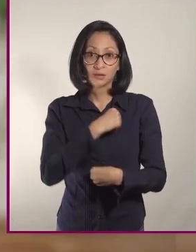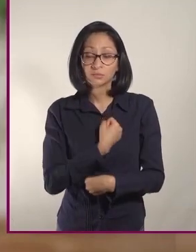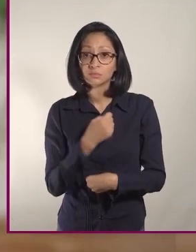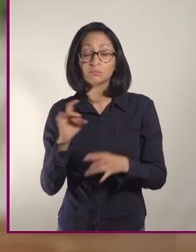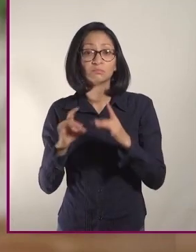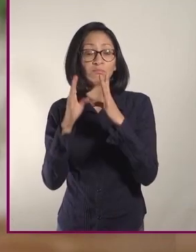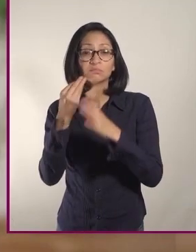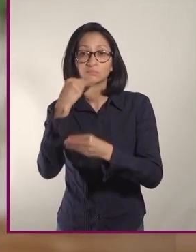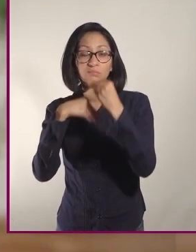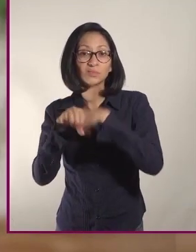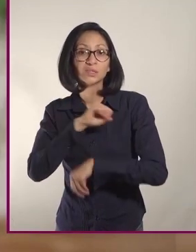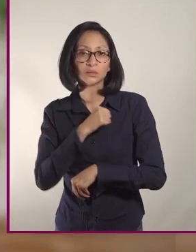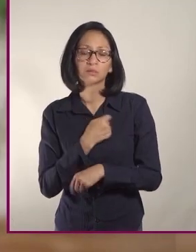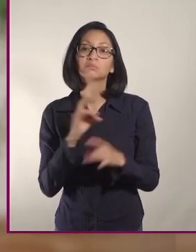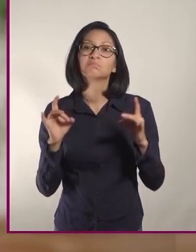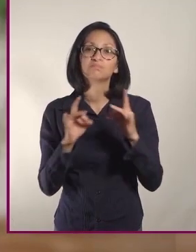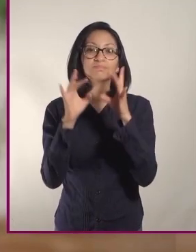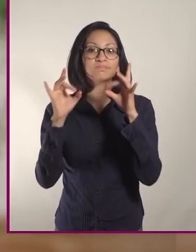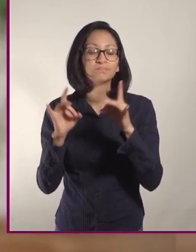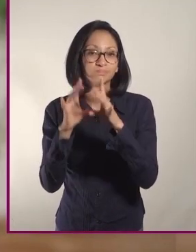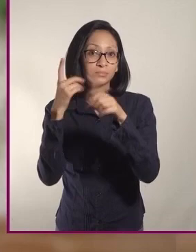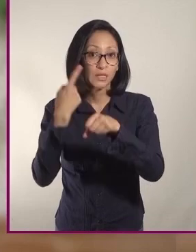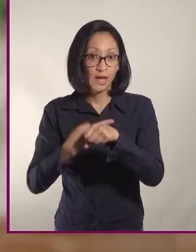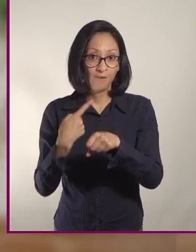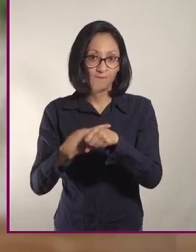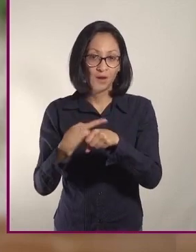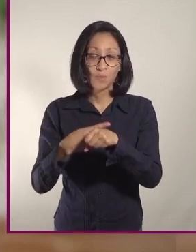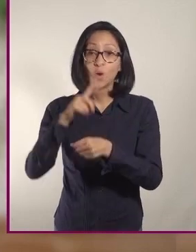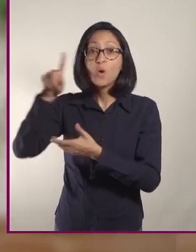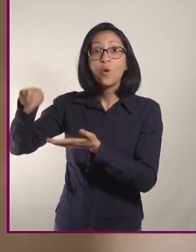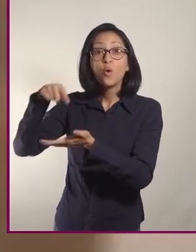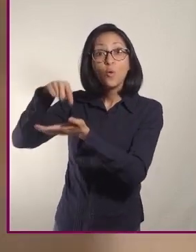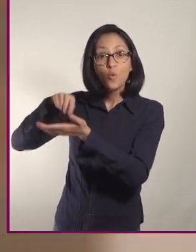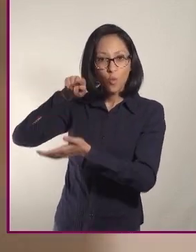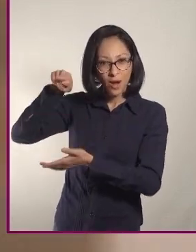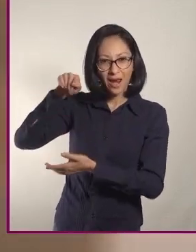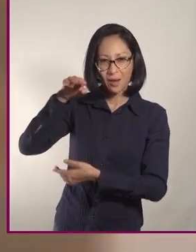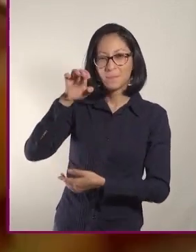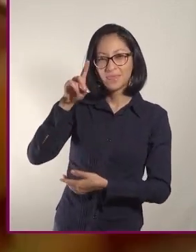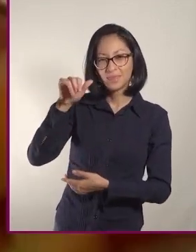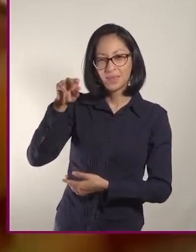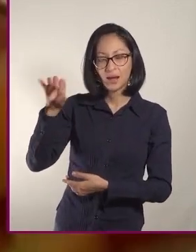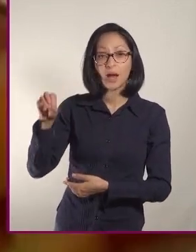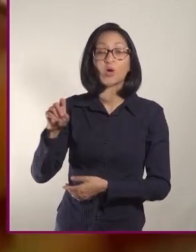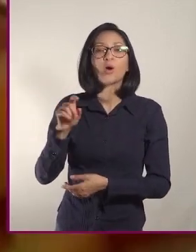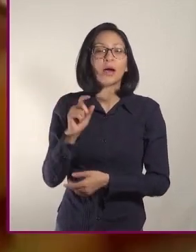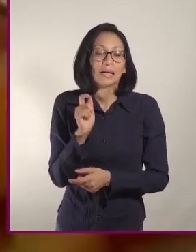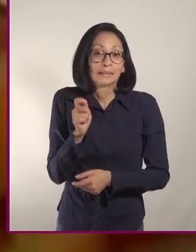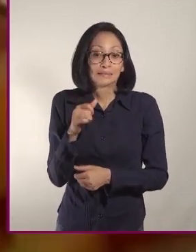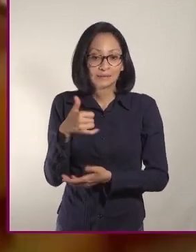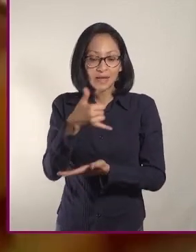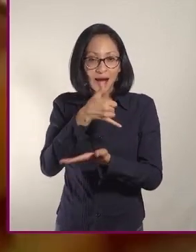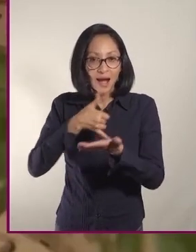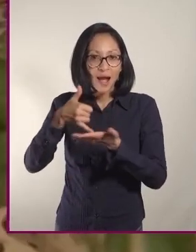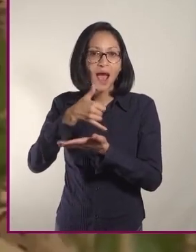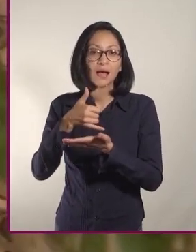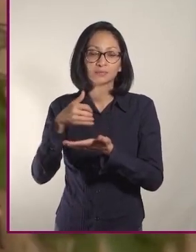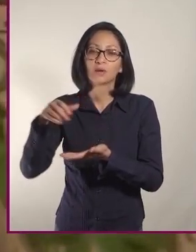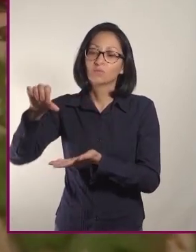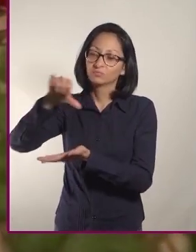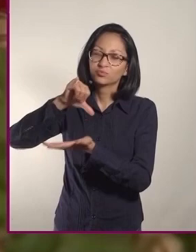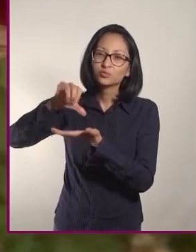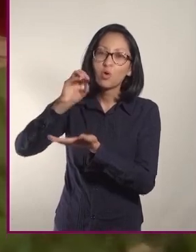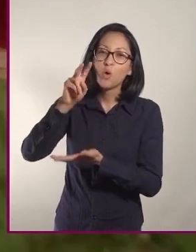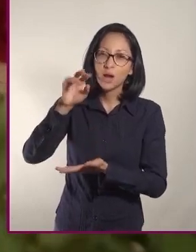En la dieta mediterránea, consumo de grasas saludables son el pilar. El aceite de oliva aporta grasas monoinsaturadas,